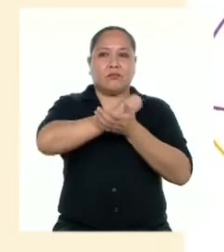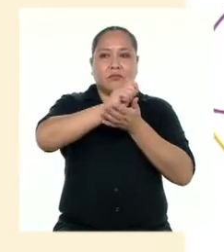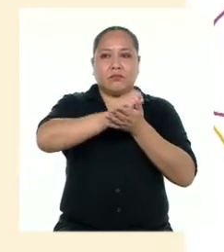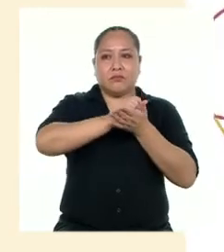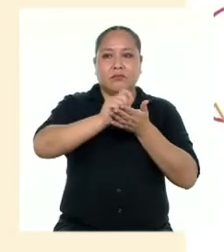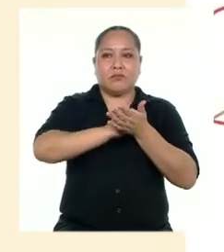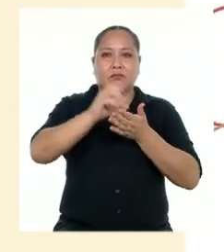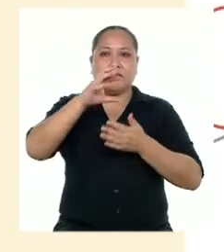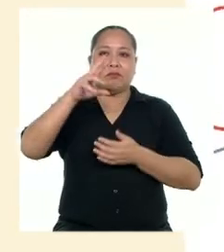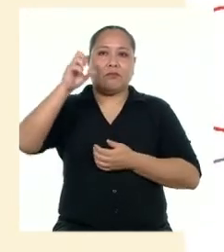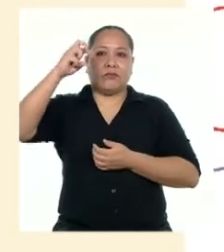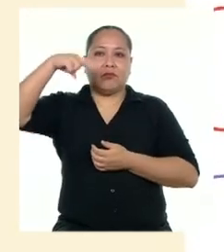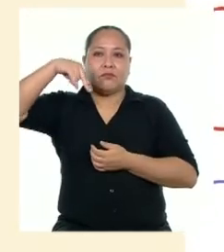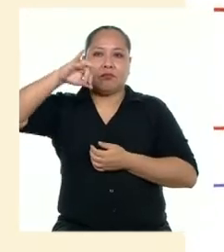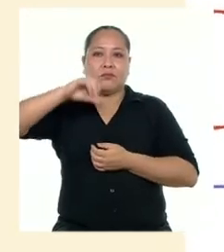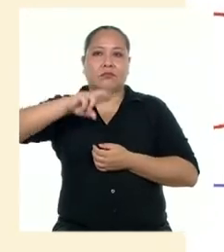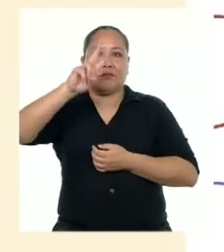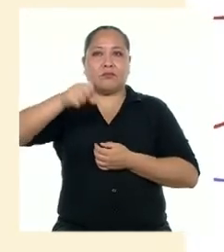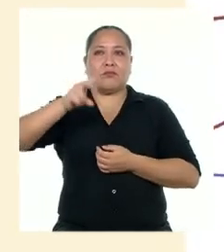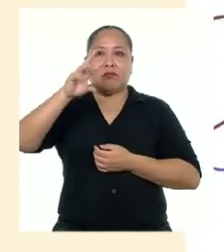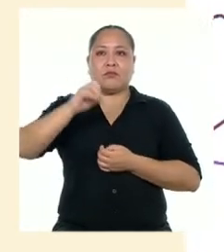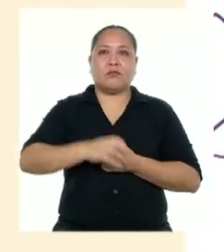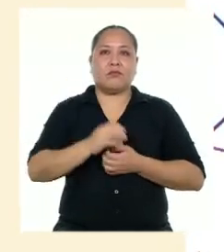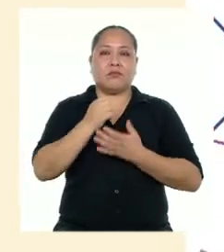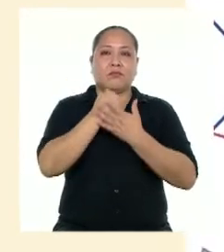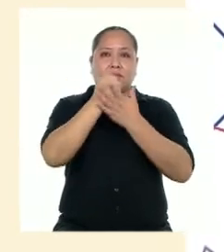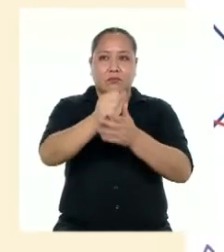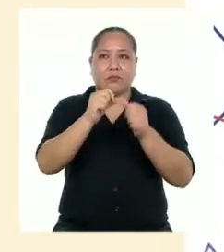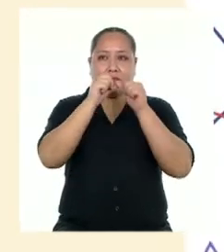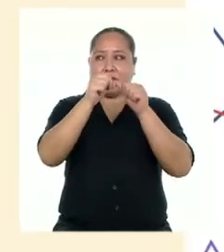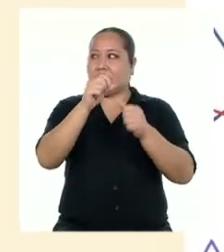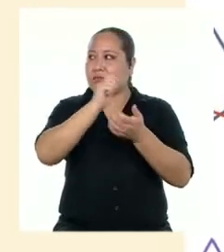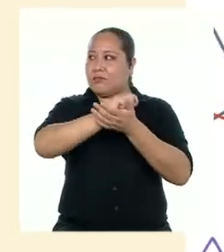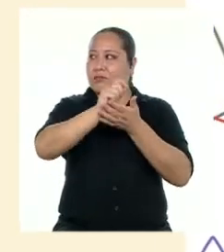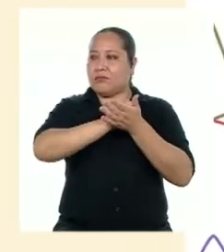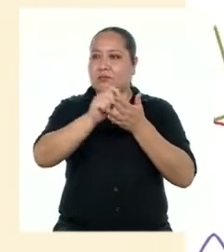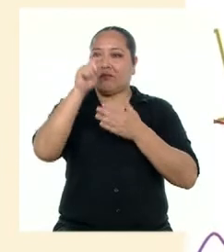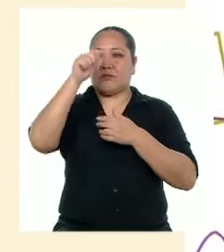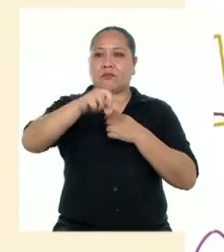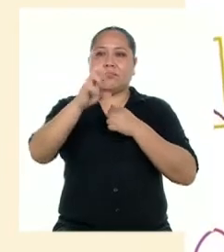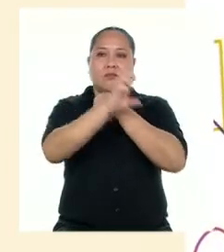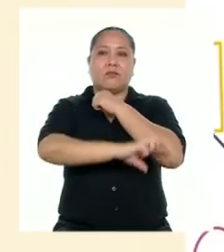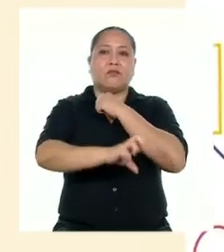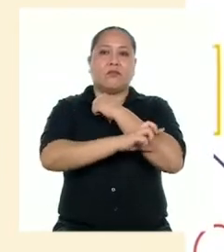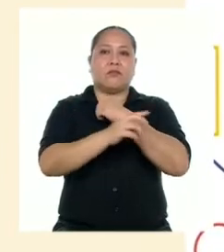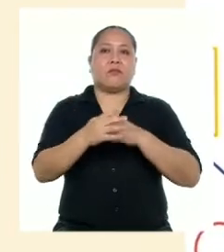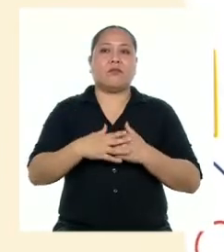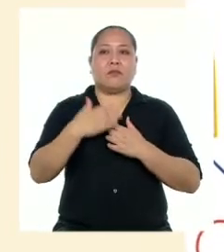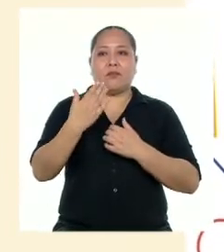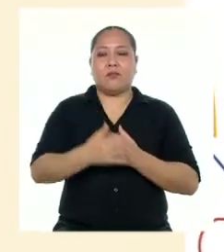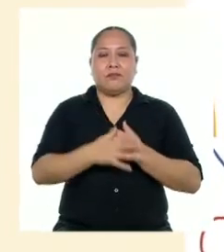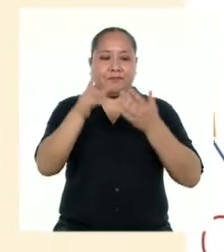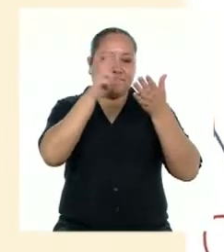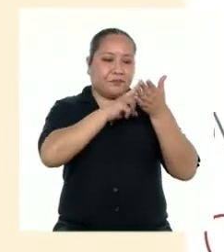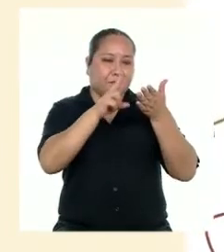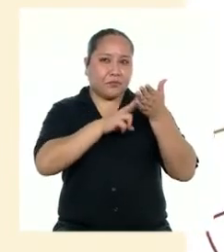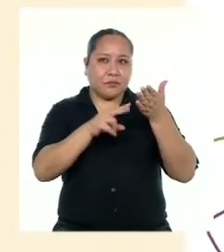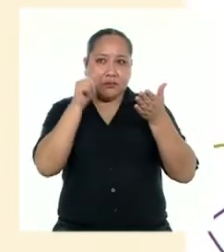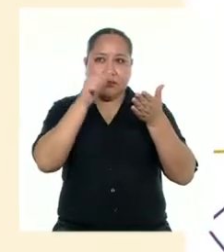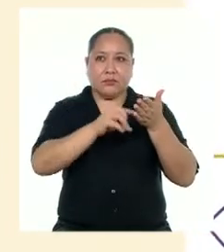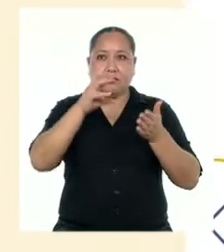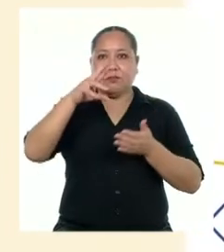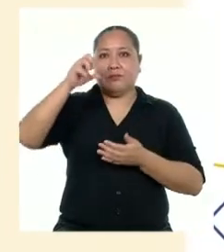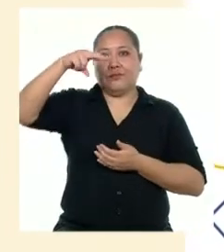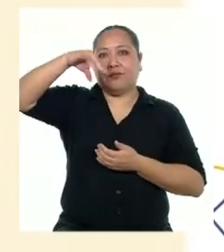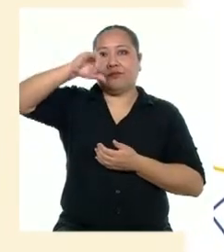crónica de 2020 que ayuda a seguir construyéndonos como país. Luego, revisaremos la crónica